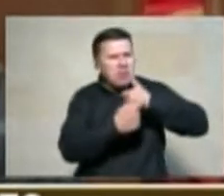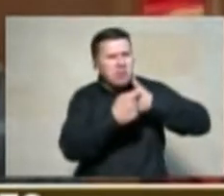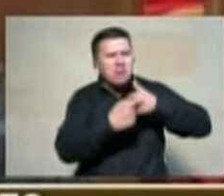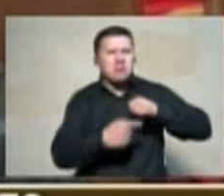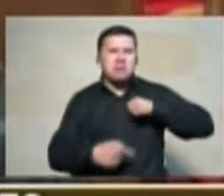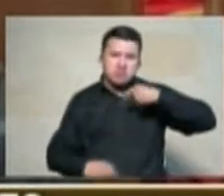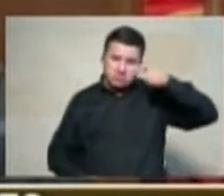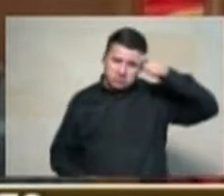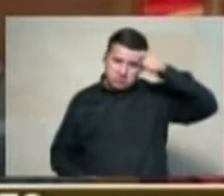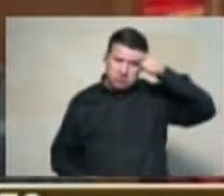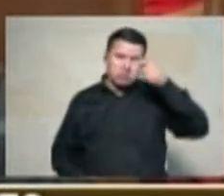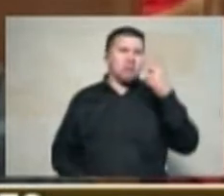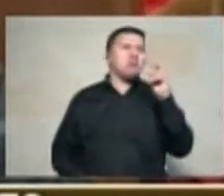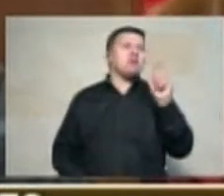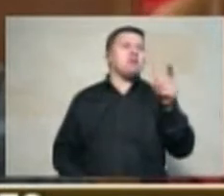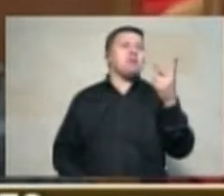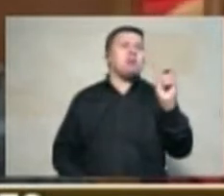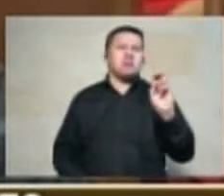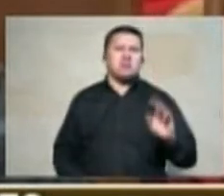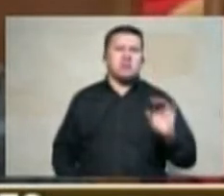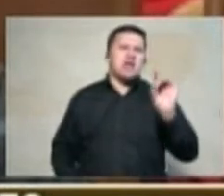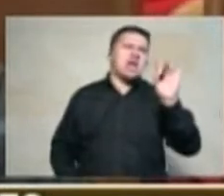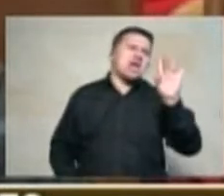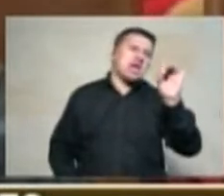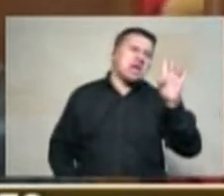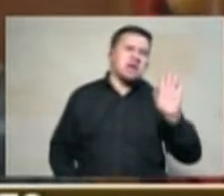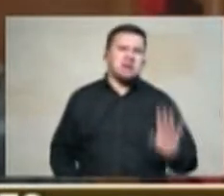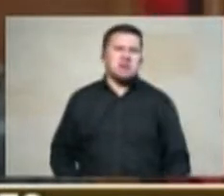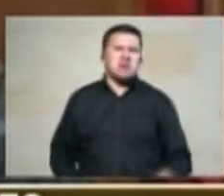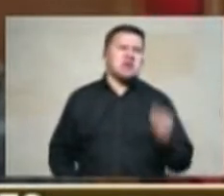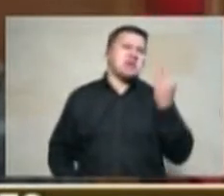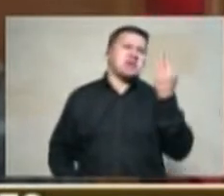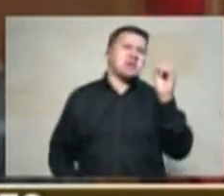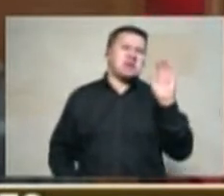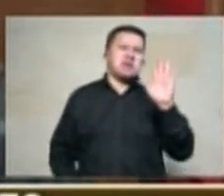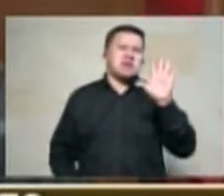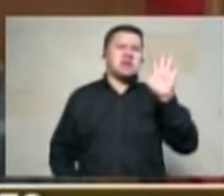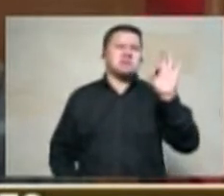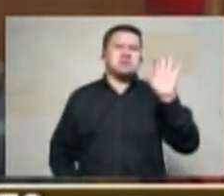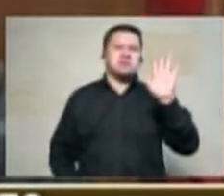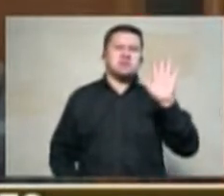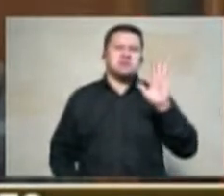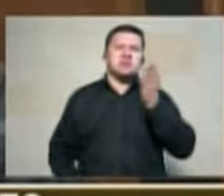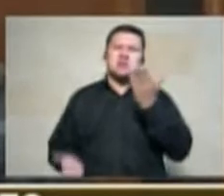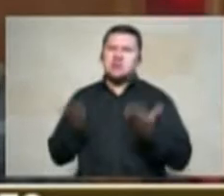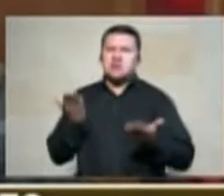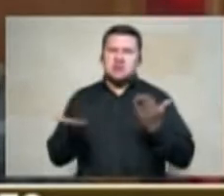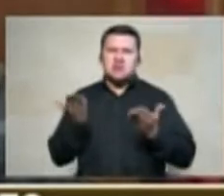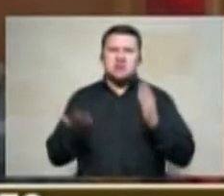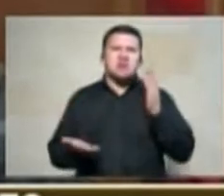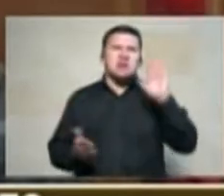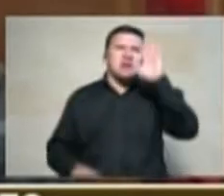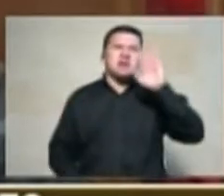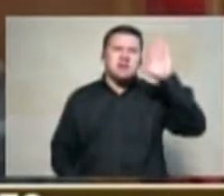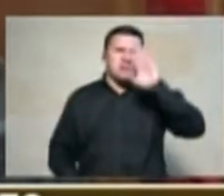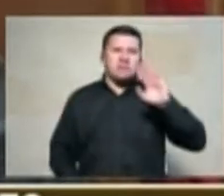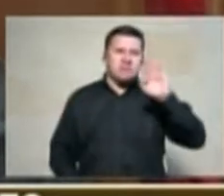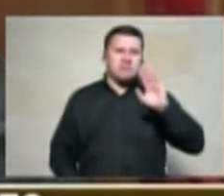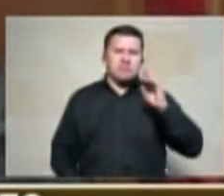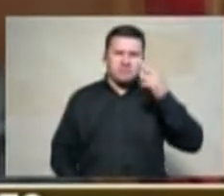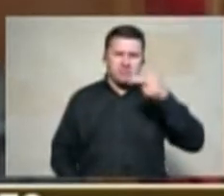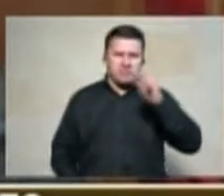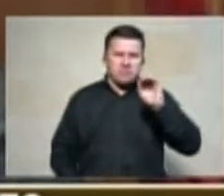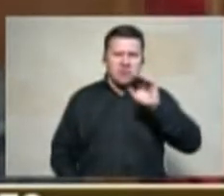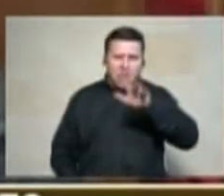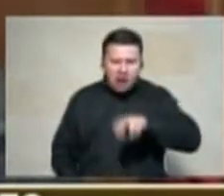15 30 50 según el departamento hectáreas para pastar yo creo